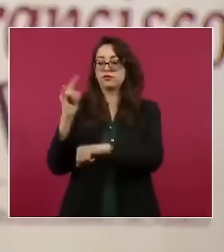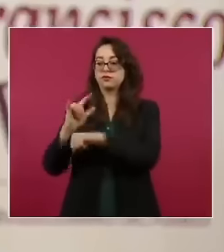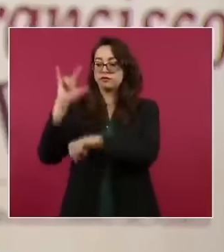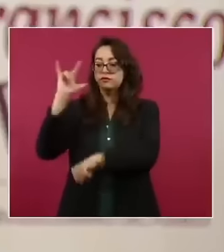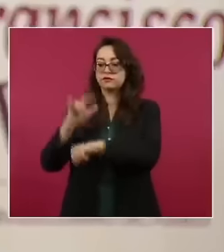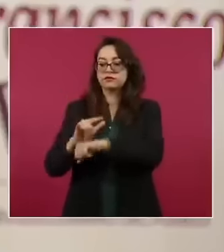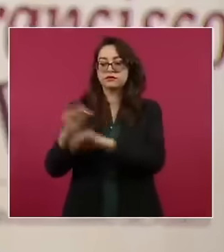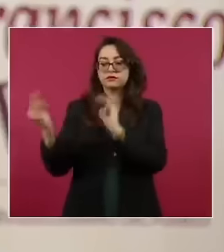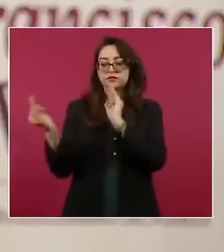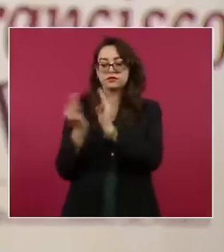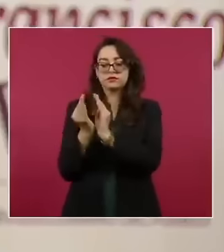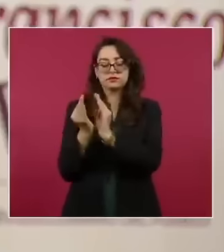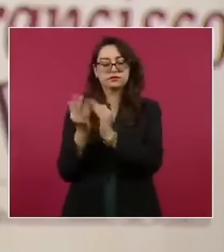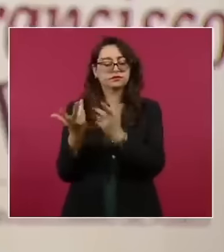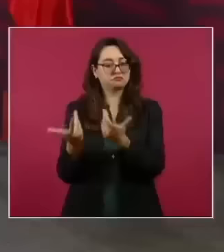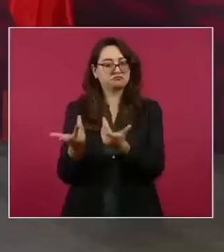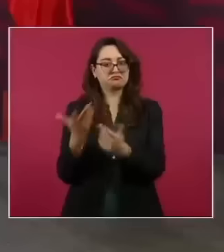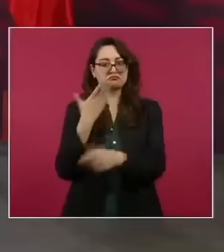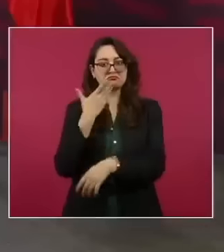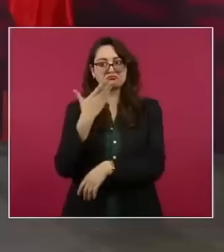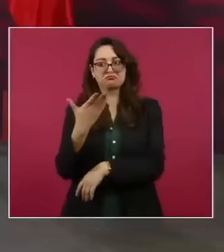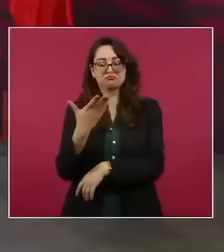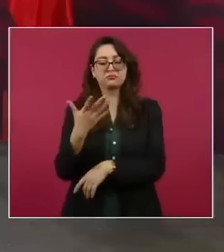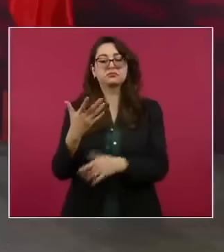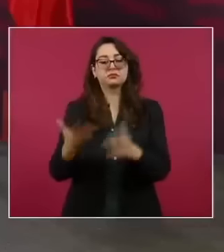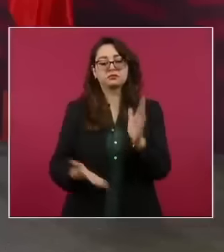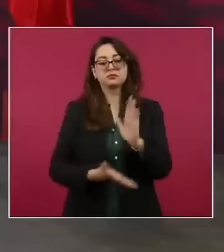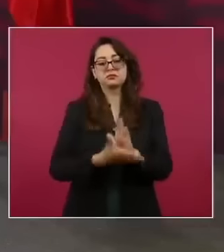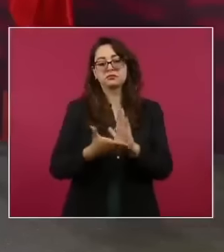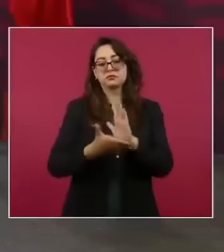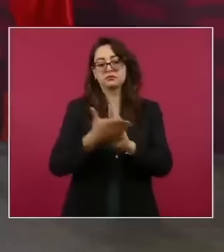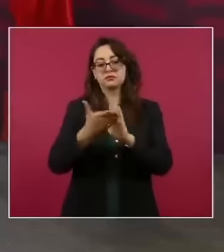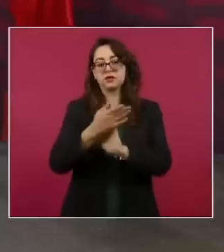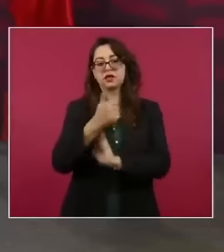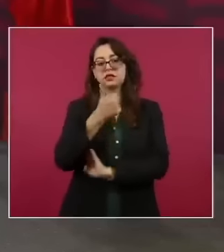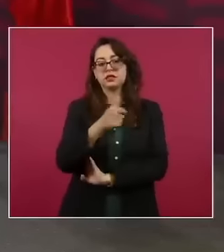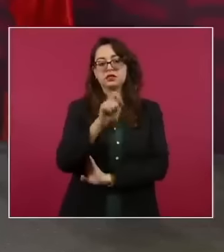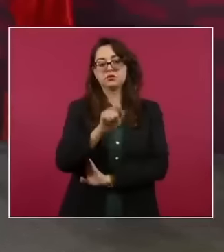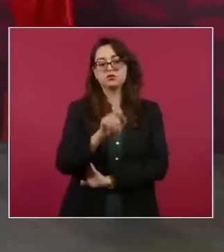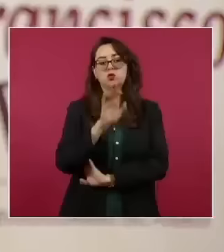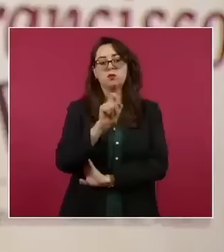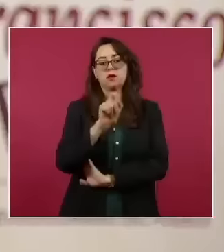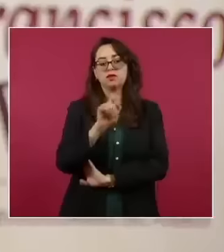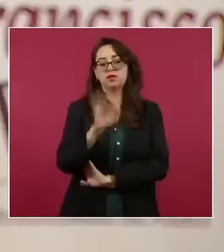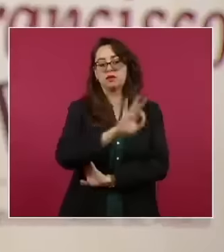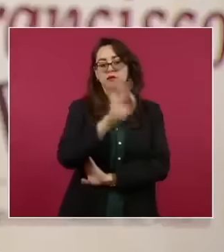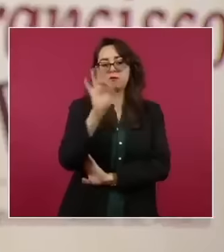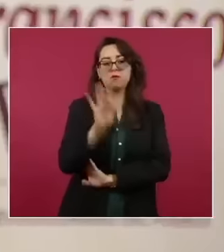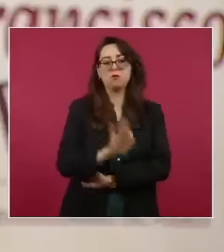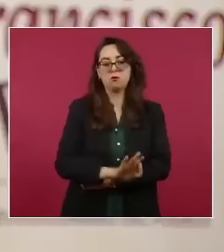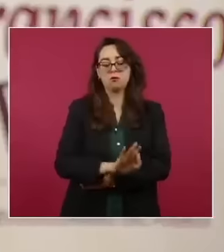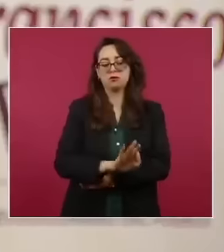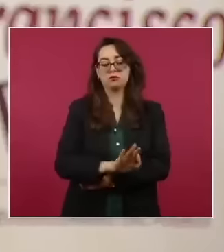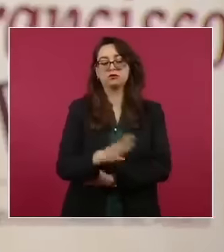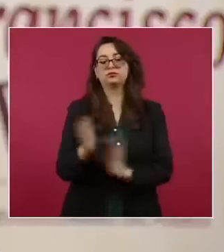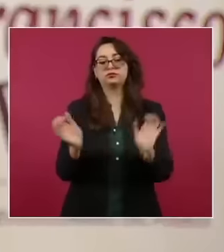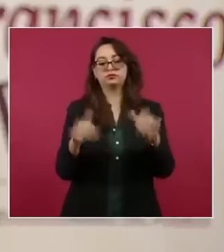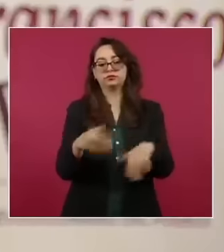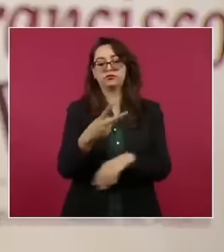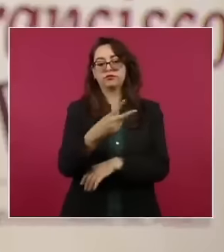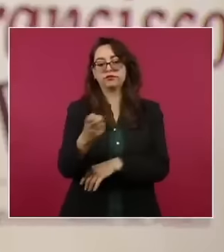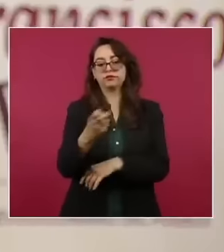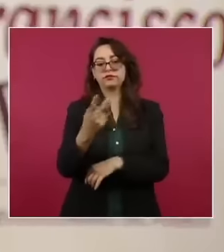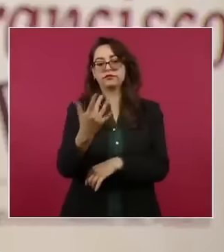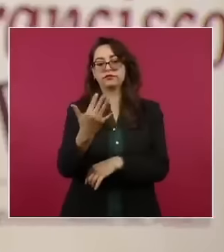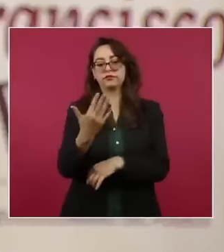Internacional de la ciudad de Quintana Roo. Actualmente la obra presenta un avance de 6.20 por ciento, ha generado 250 empleos de manera